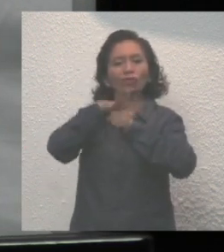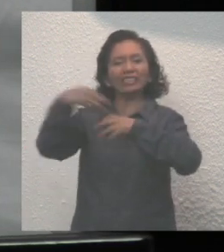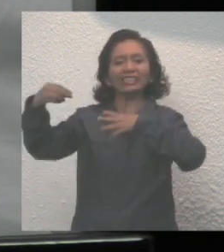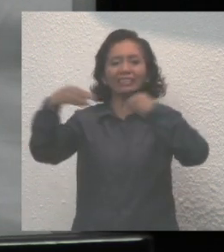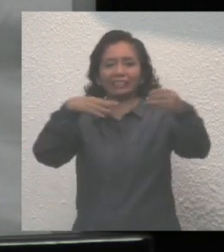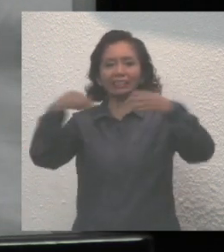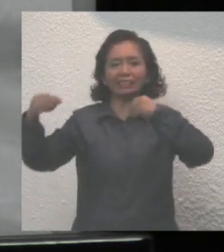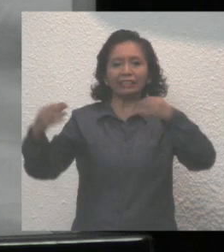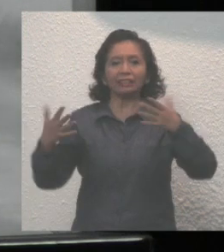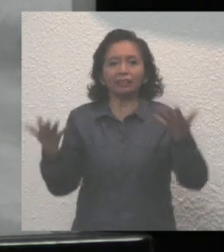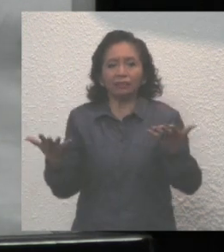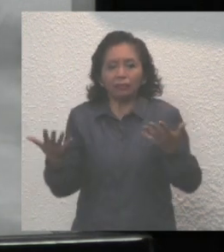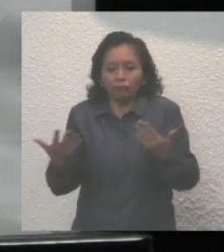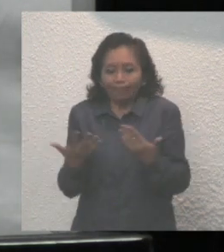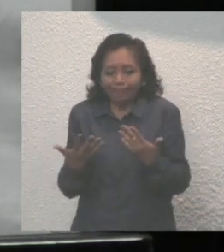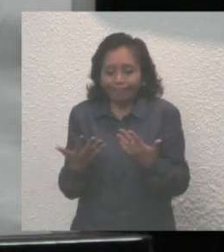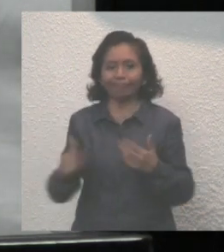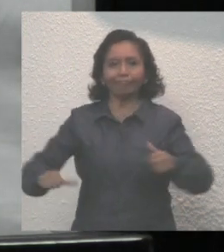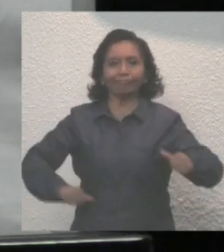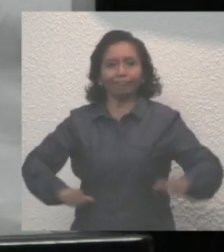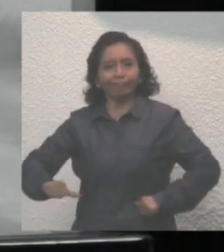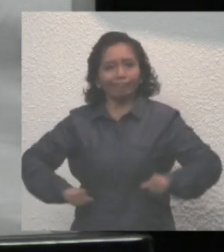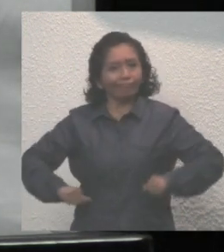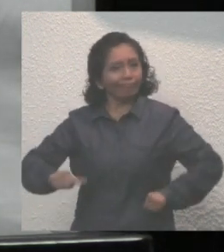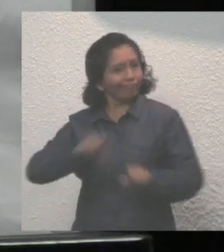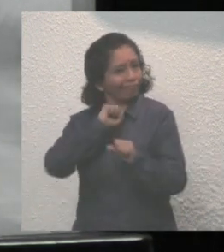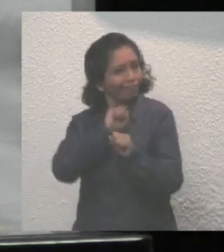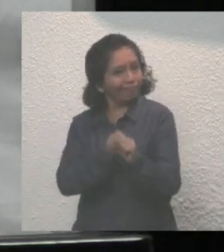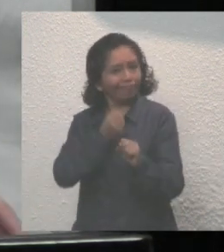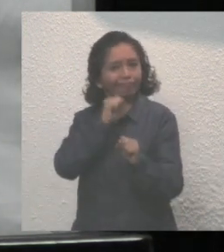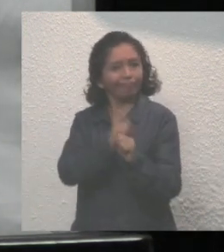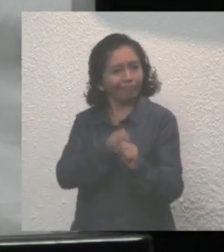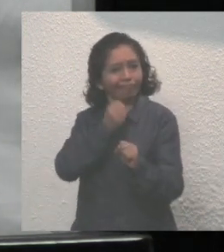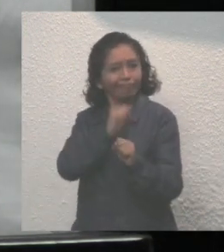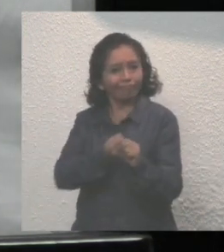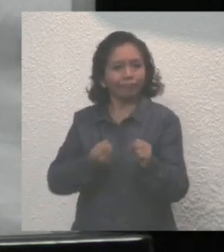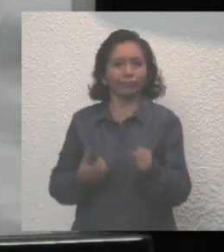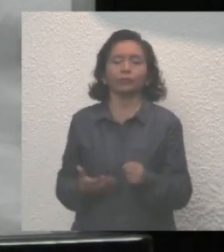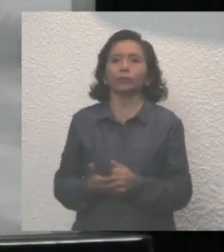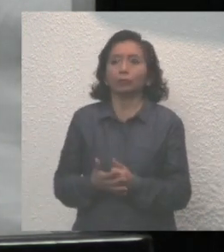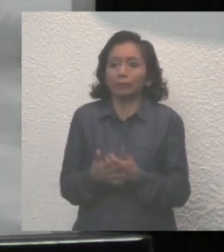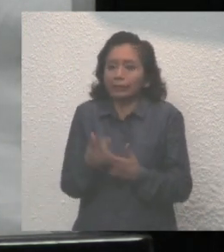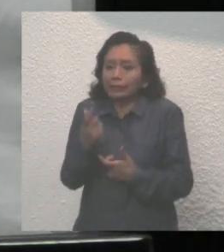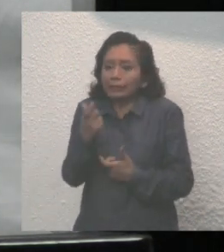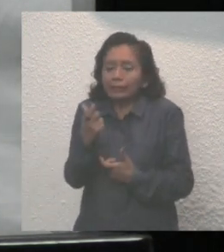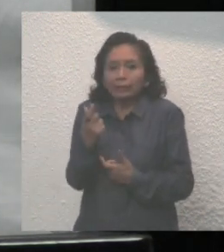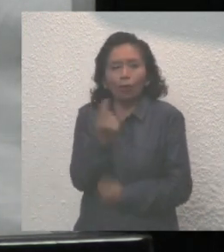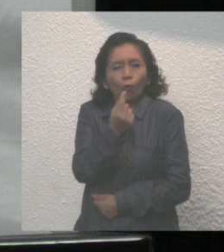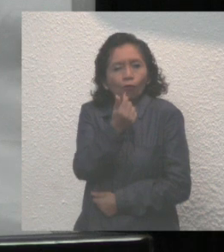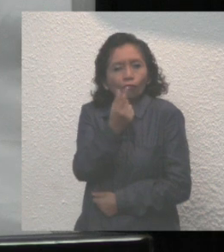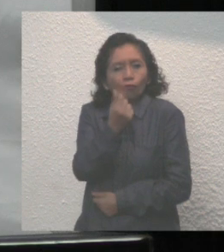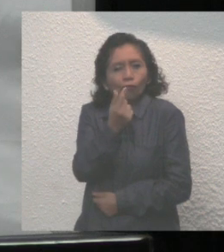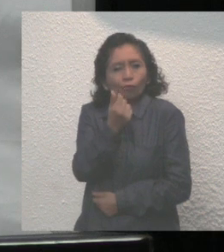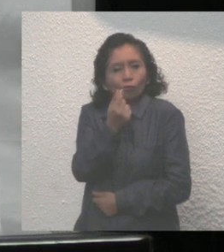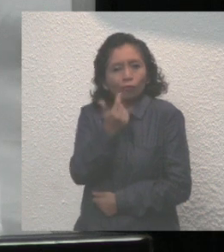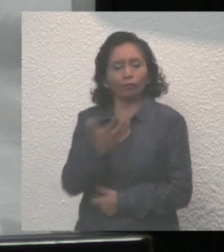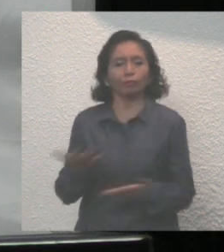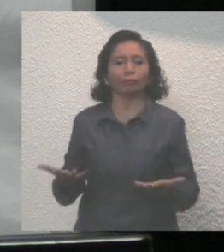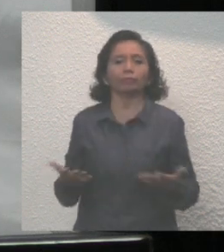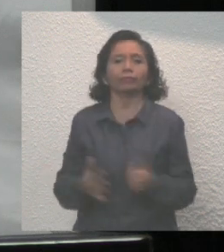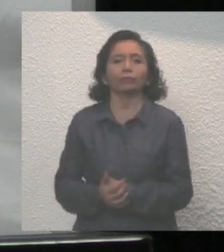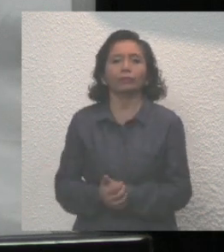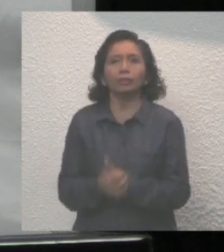genera a hacer más acciones con menores presupuestos. Una